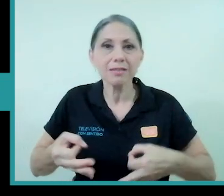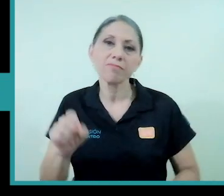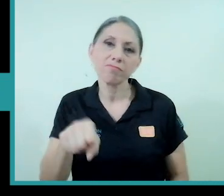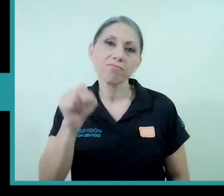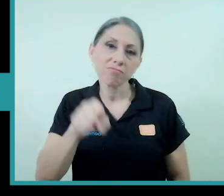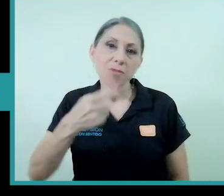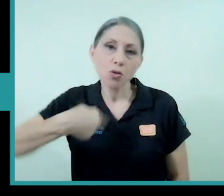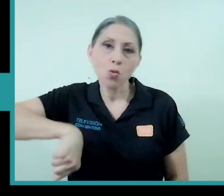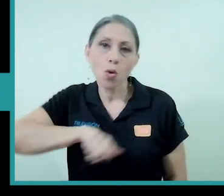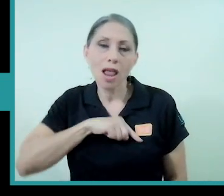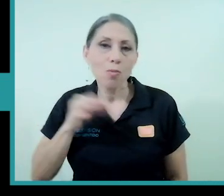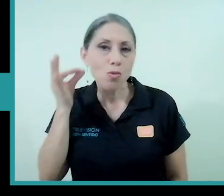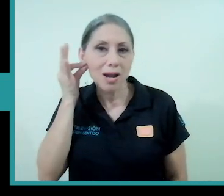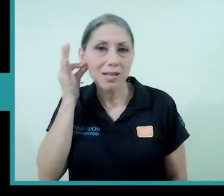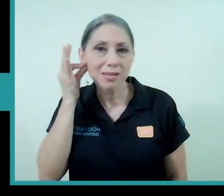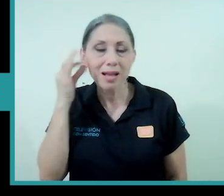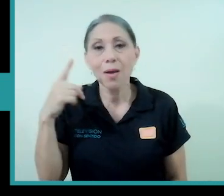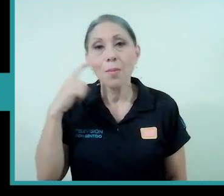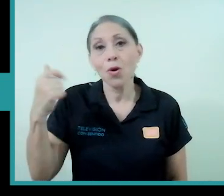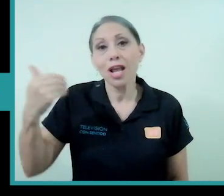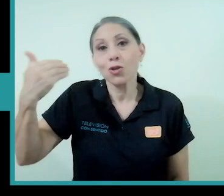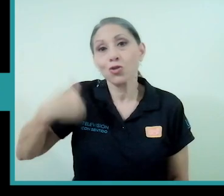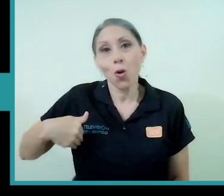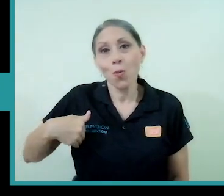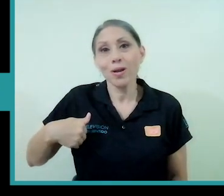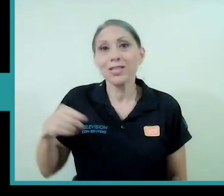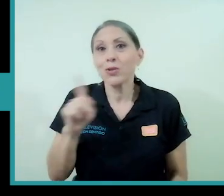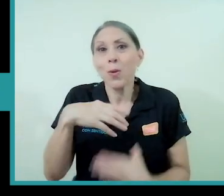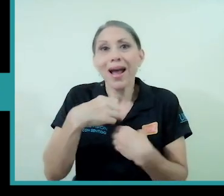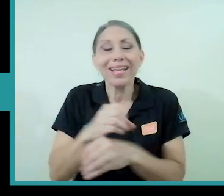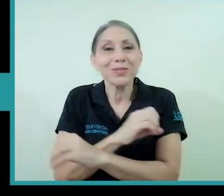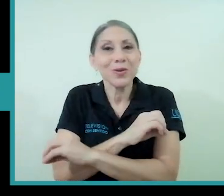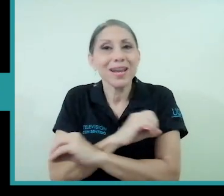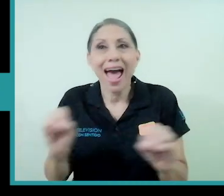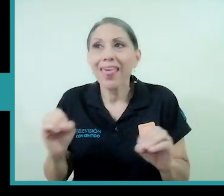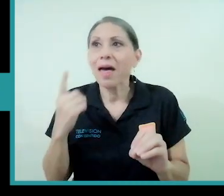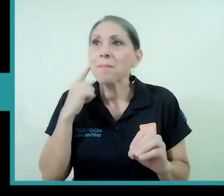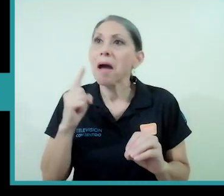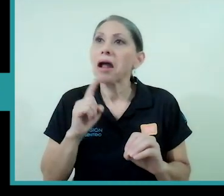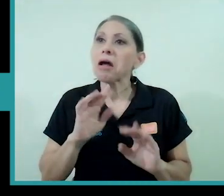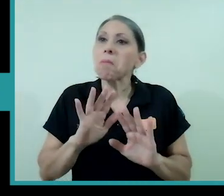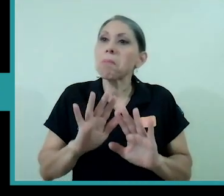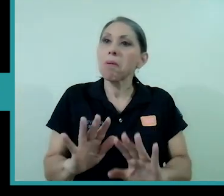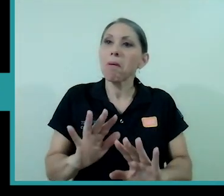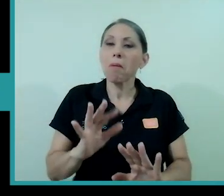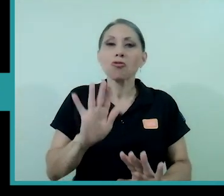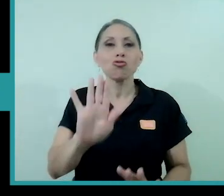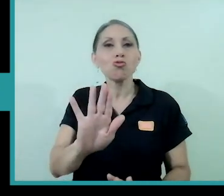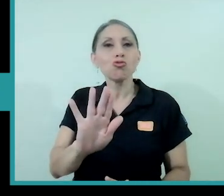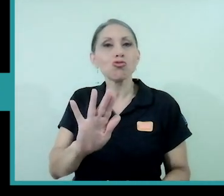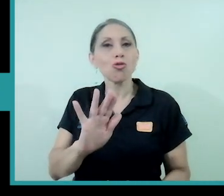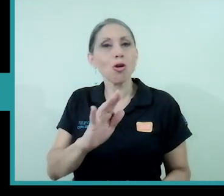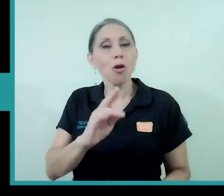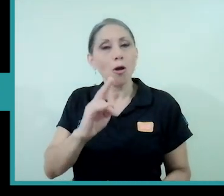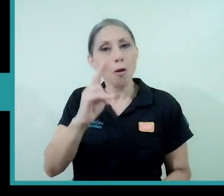hombres no han hecho nada por dejar sus privilegios nosotras somos las que hemos sentido las cadenas y hemos